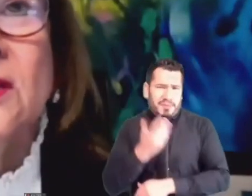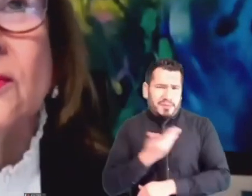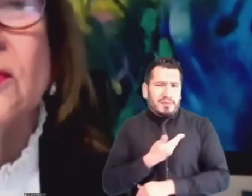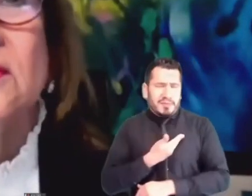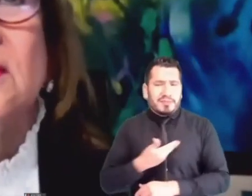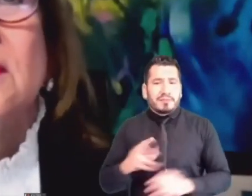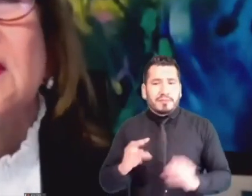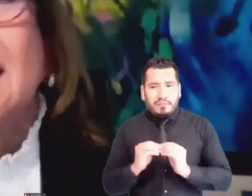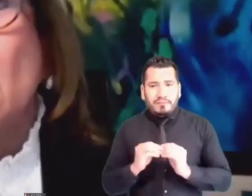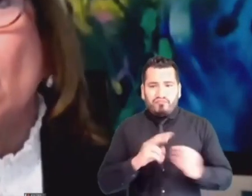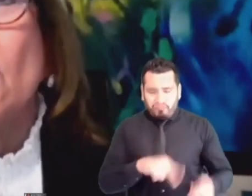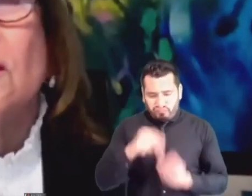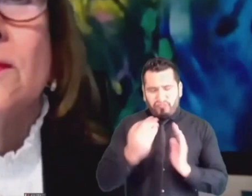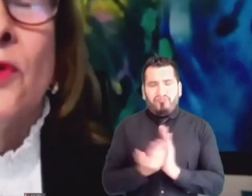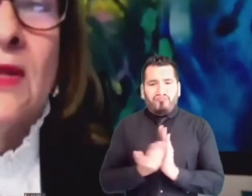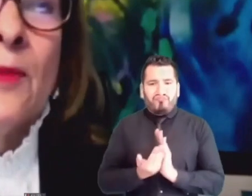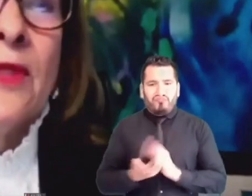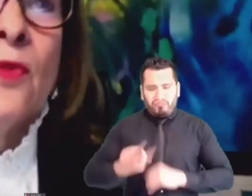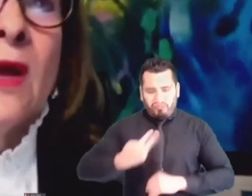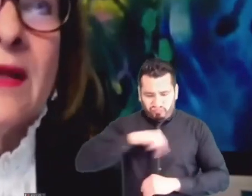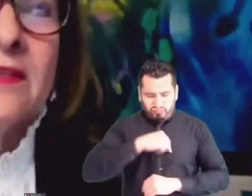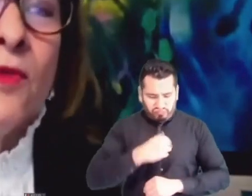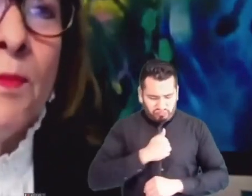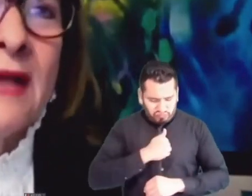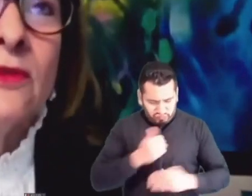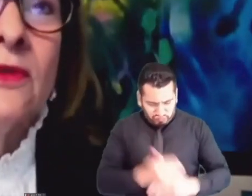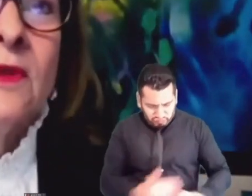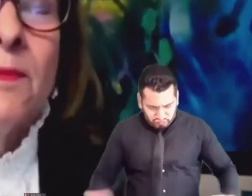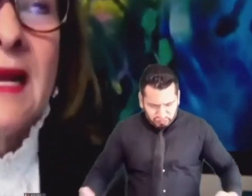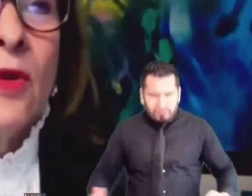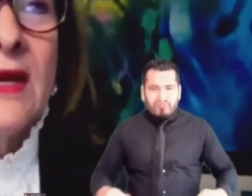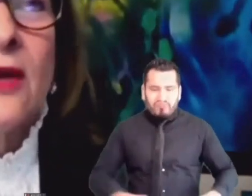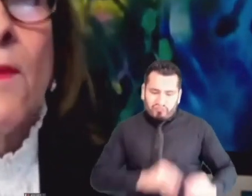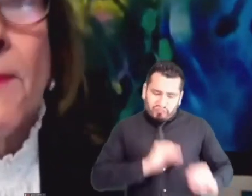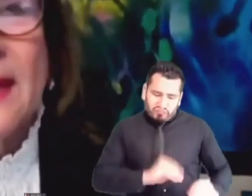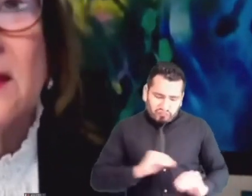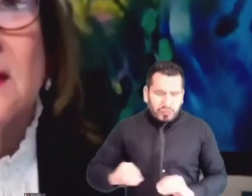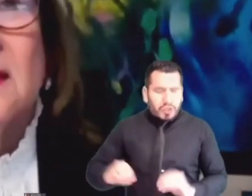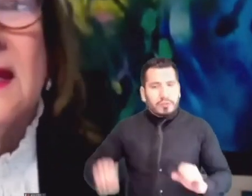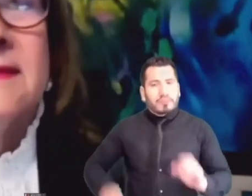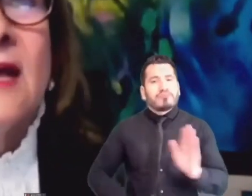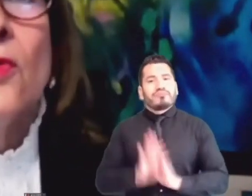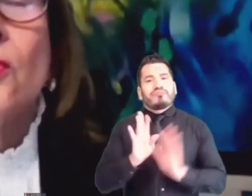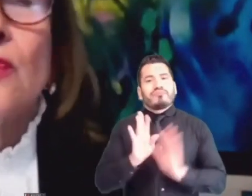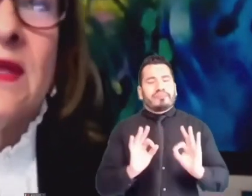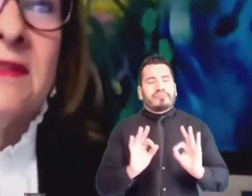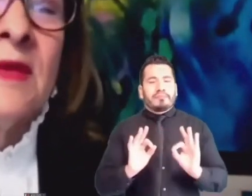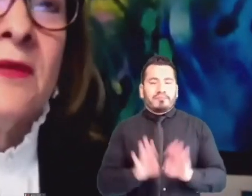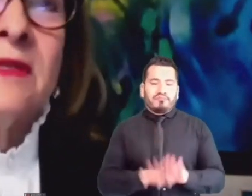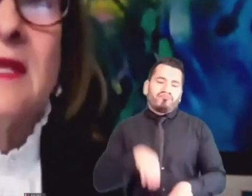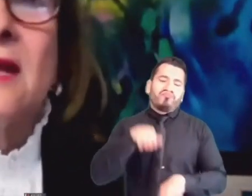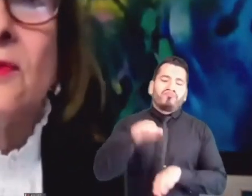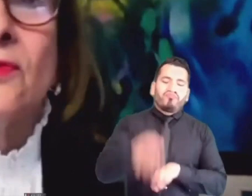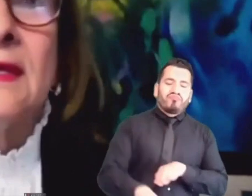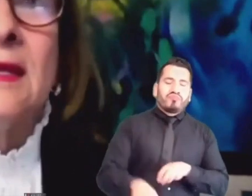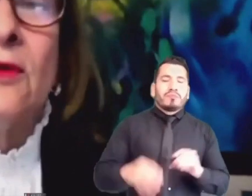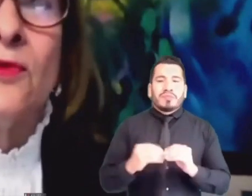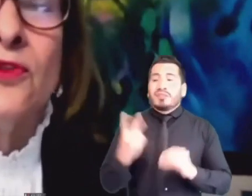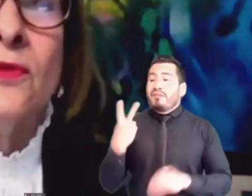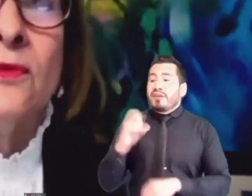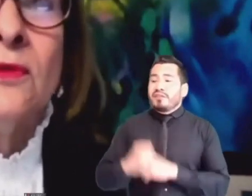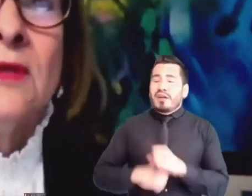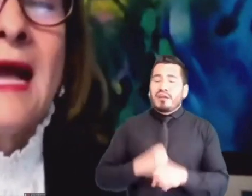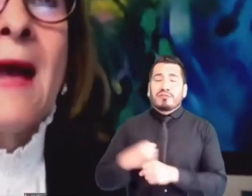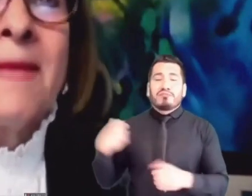somos niños, creo yo, podríamos dar un avance o un paso para lograr romper esa angustia de hace más de 20 años de que la